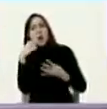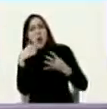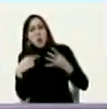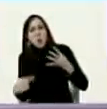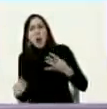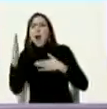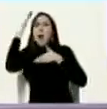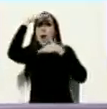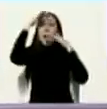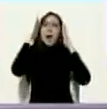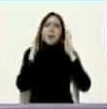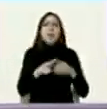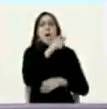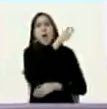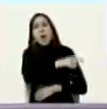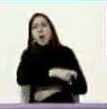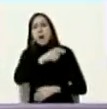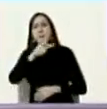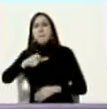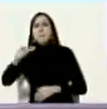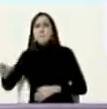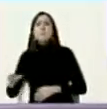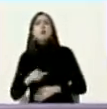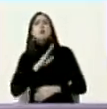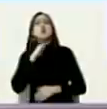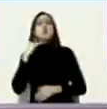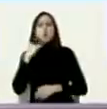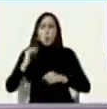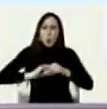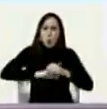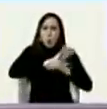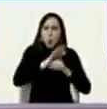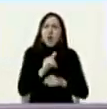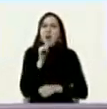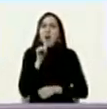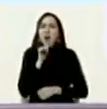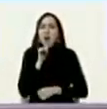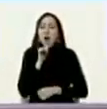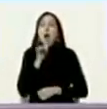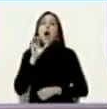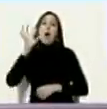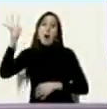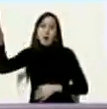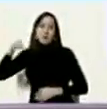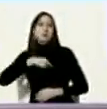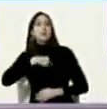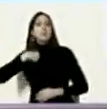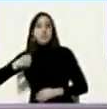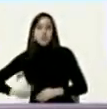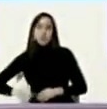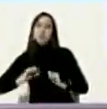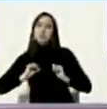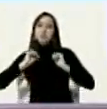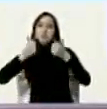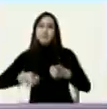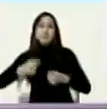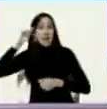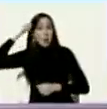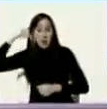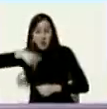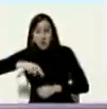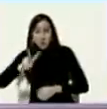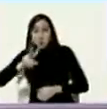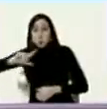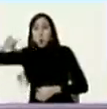atender la pandemia del coronavirus fue China recuerden los aviones chinos llegando